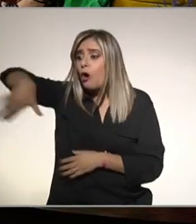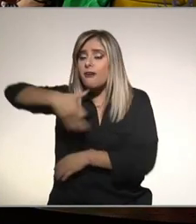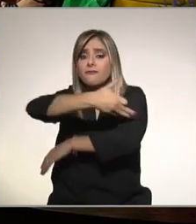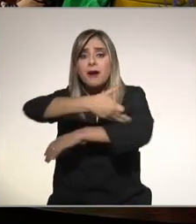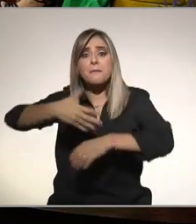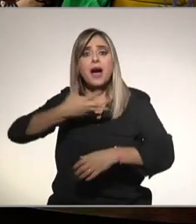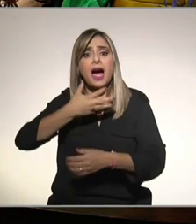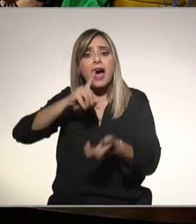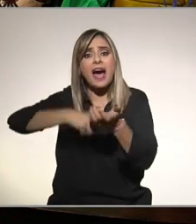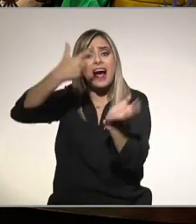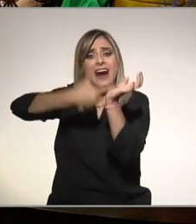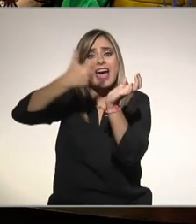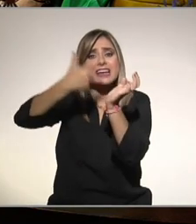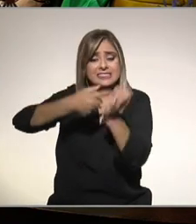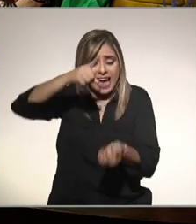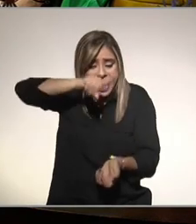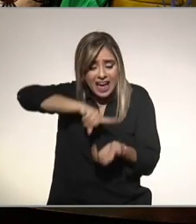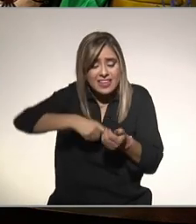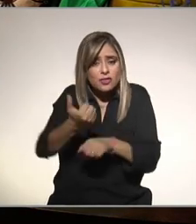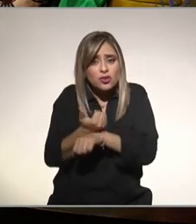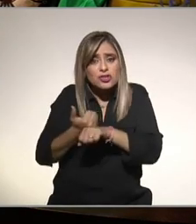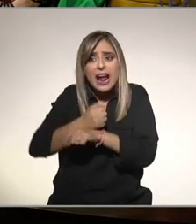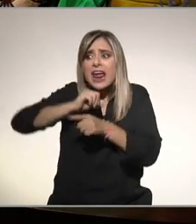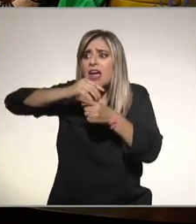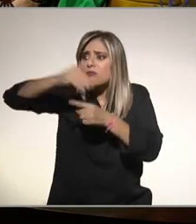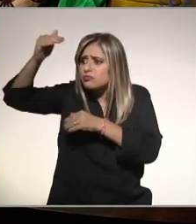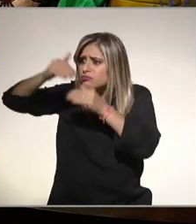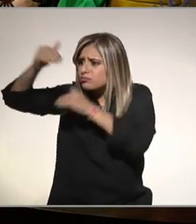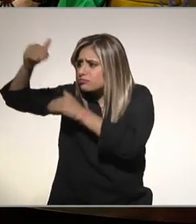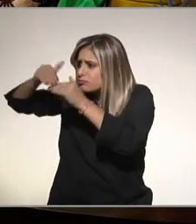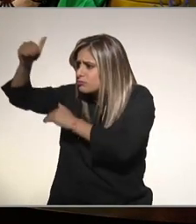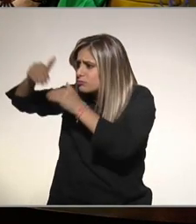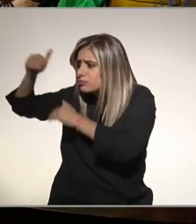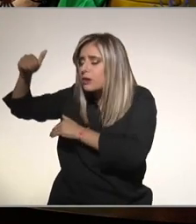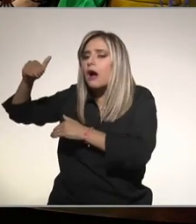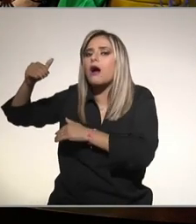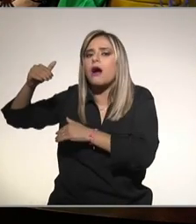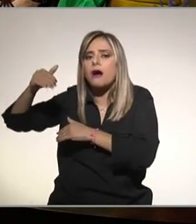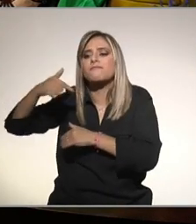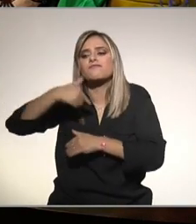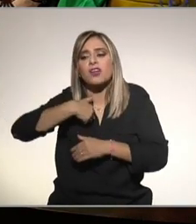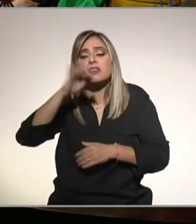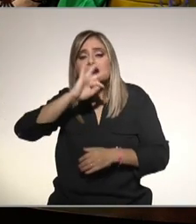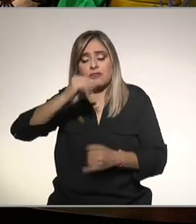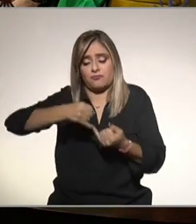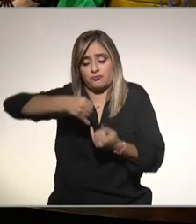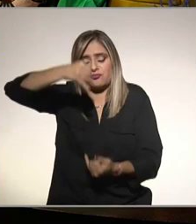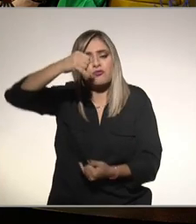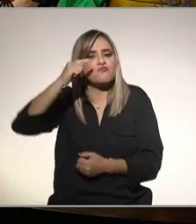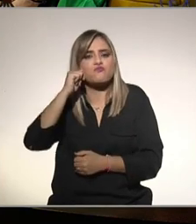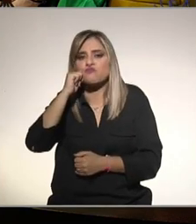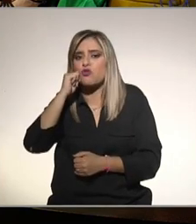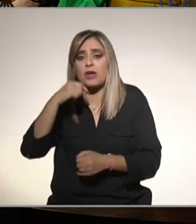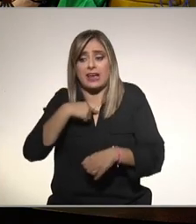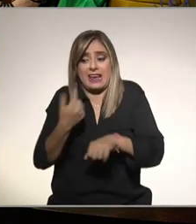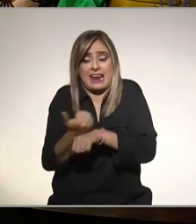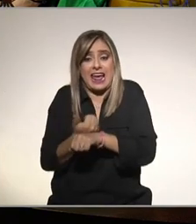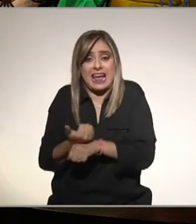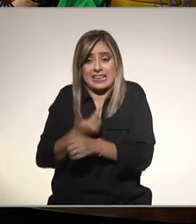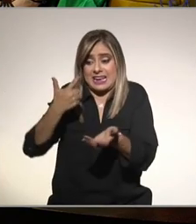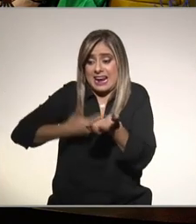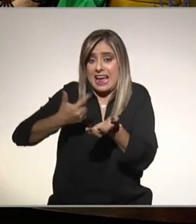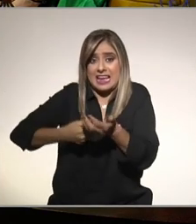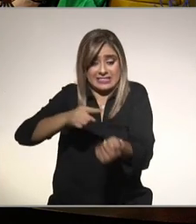colesterol elevado yo puedo tener hígado graso entonces no es una excusa para que pensemos que no lo tenemos eso es bien bien